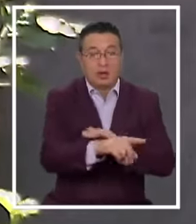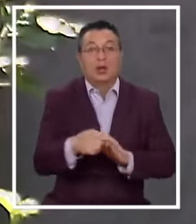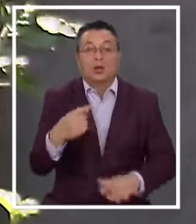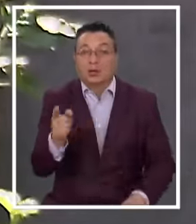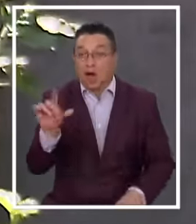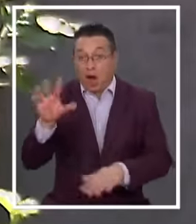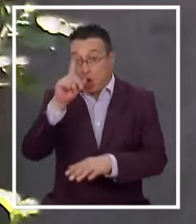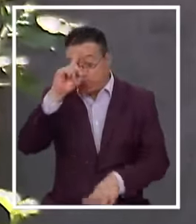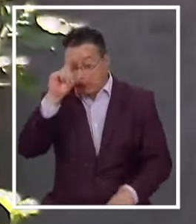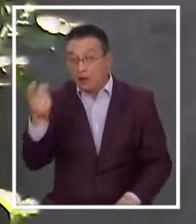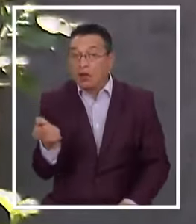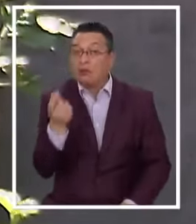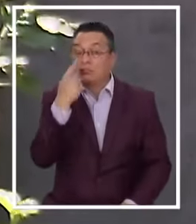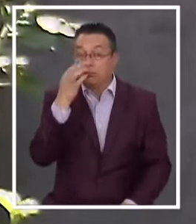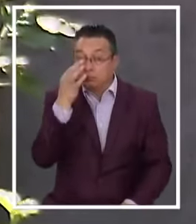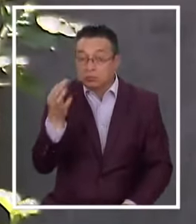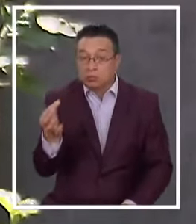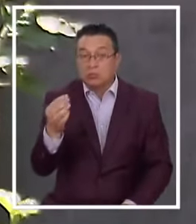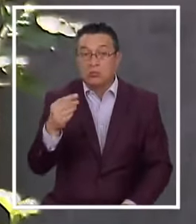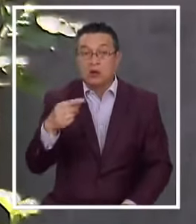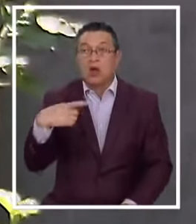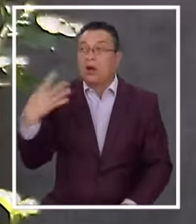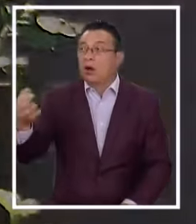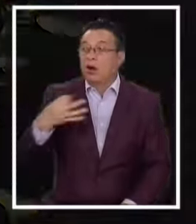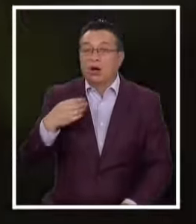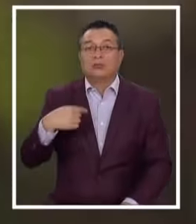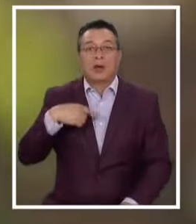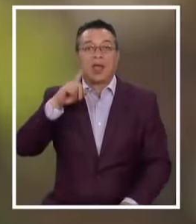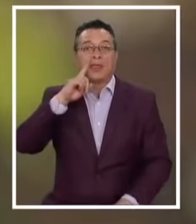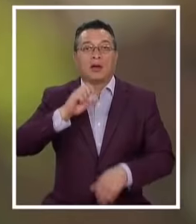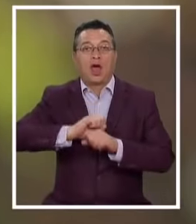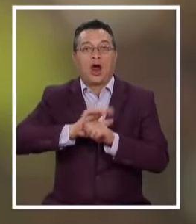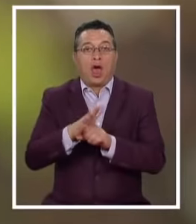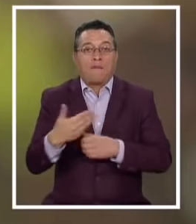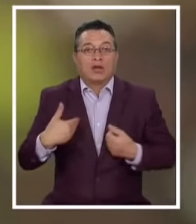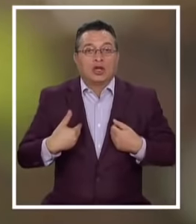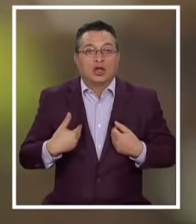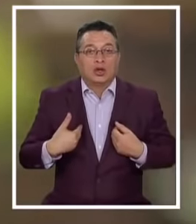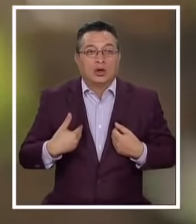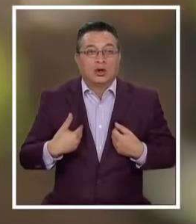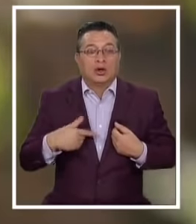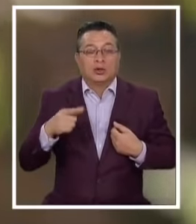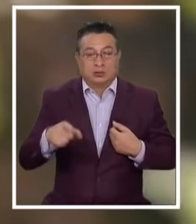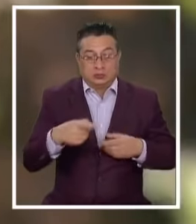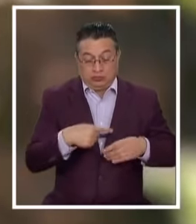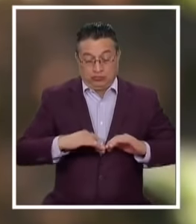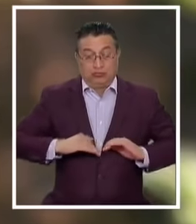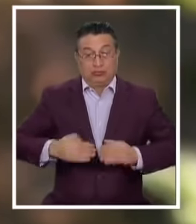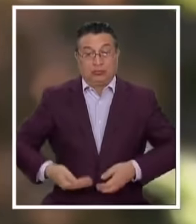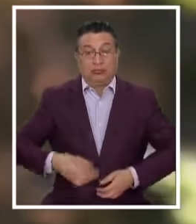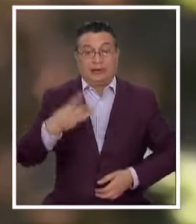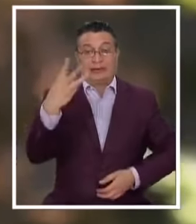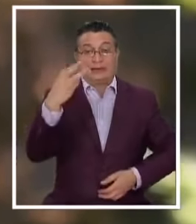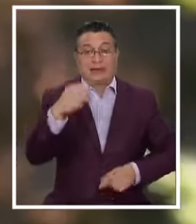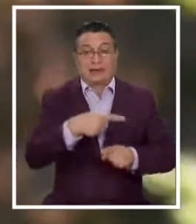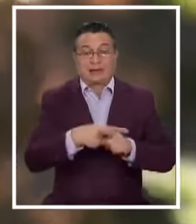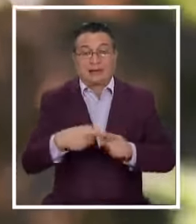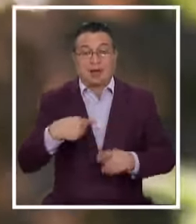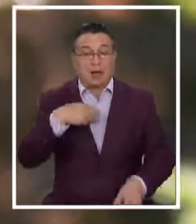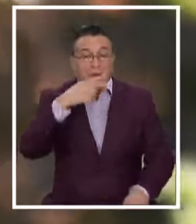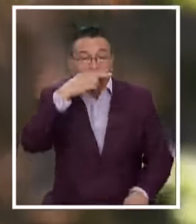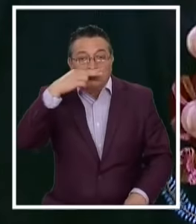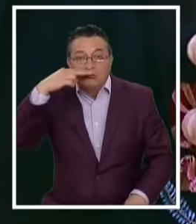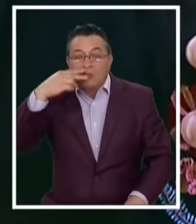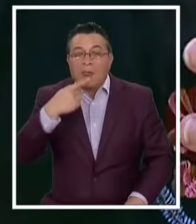Al otro día Yo ya sabía Que era COVID positiva Su embarazo Llegaba A las 30 semanas Perdió el gusto Y el